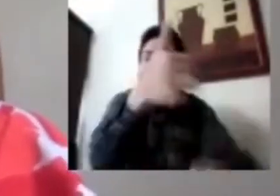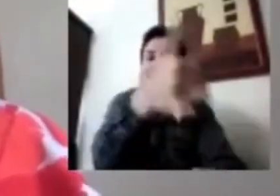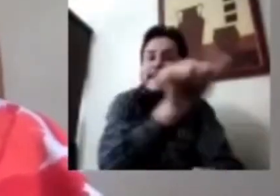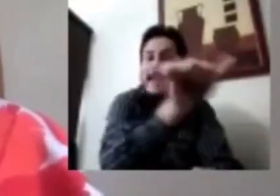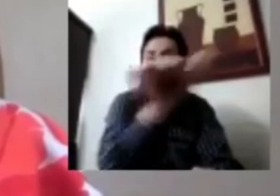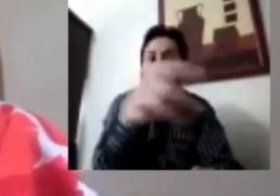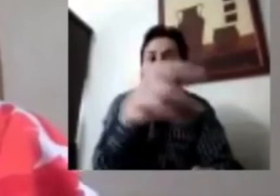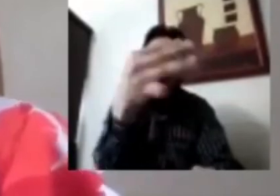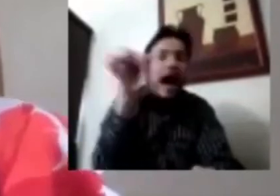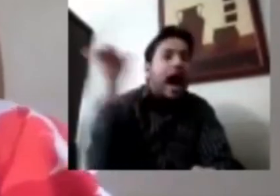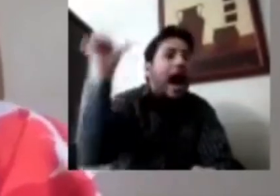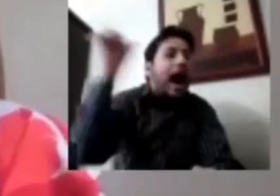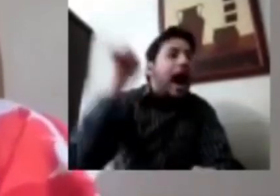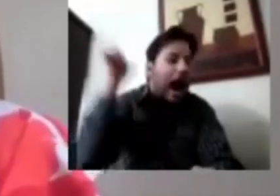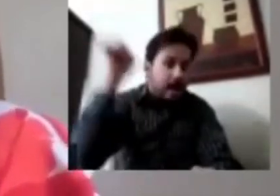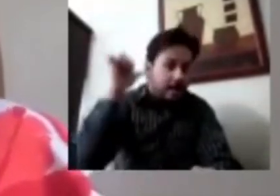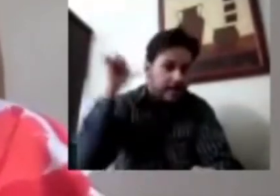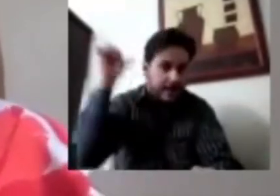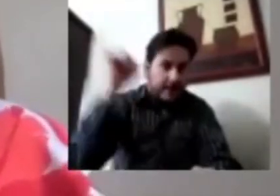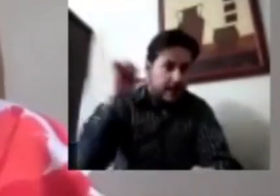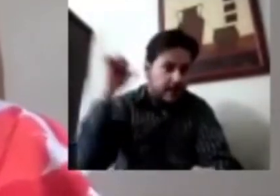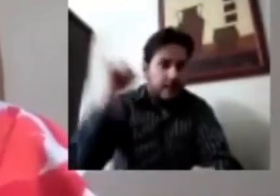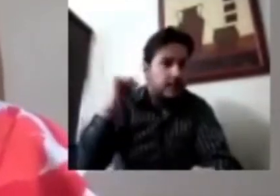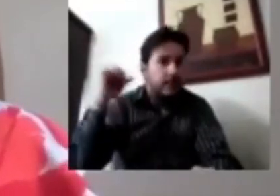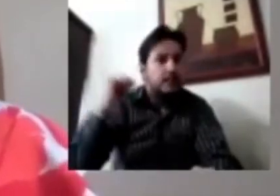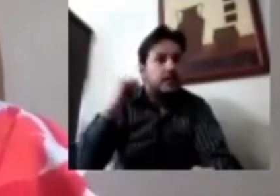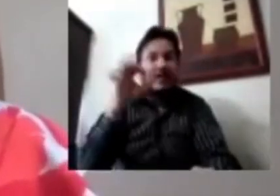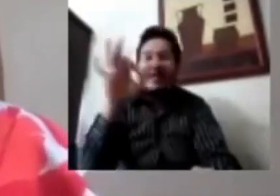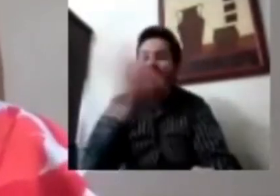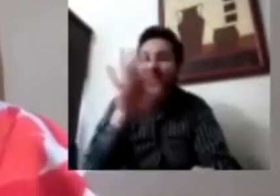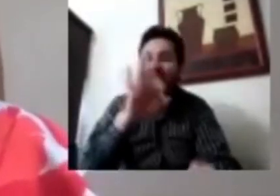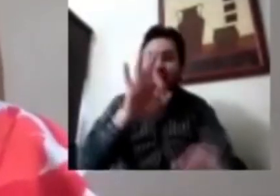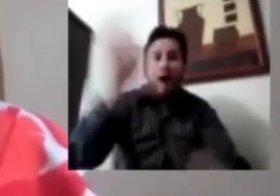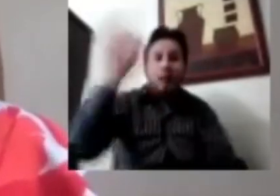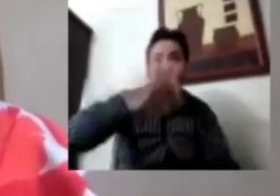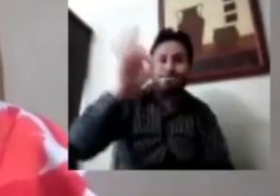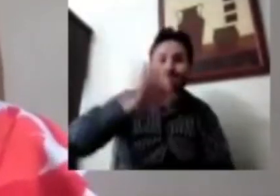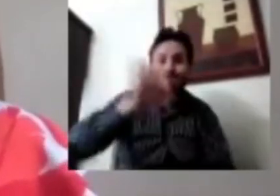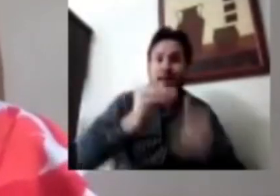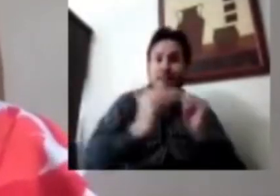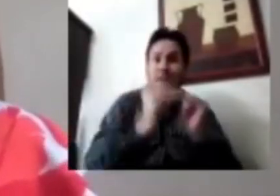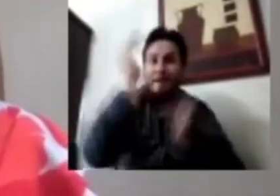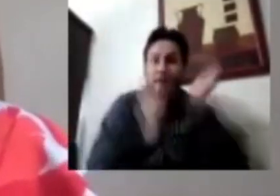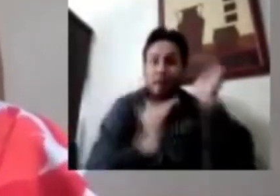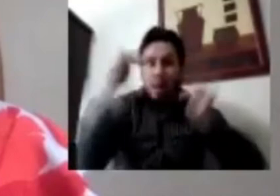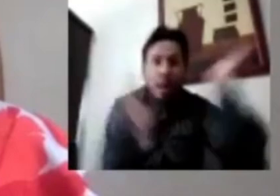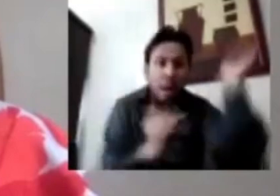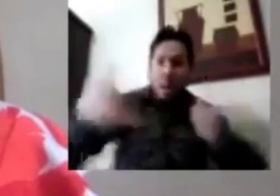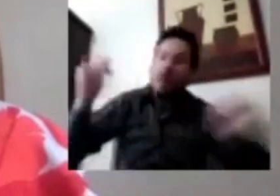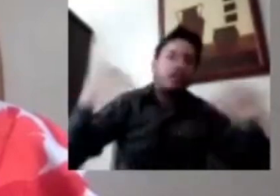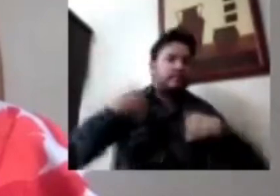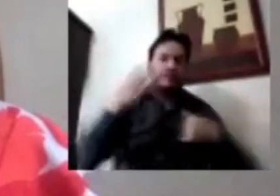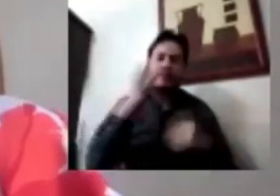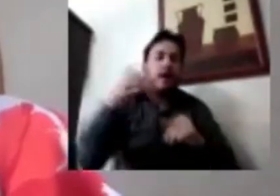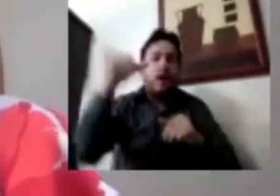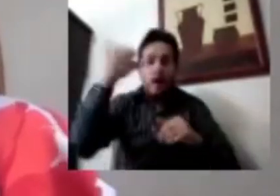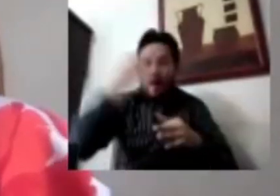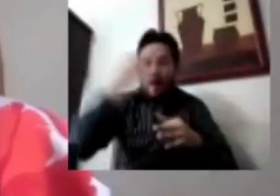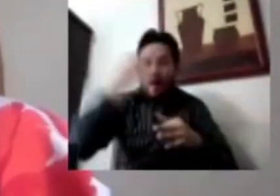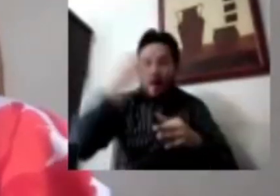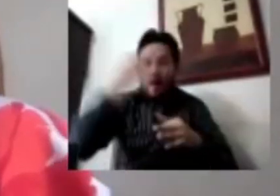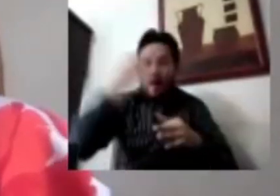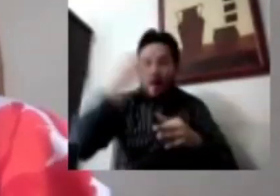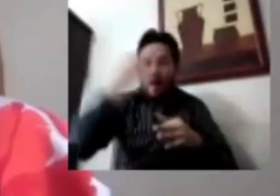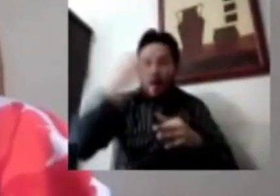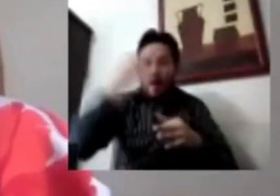Las cosas y los resultados pueden haber creado ahora. Tenemos, por ejemplo, de